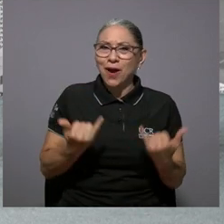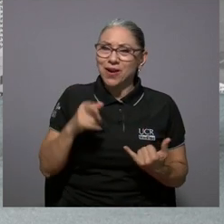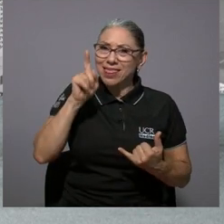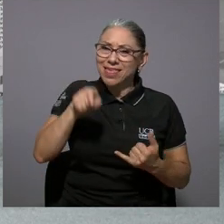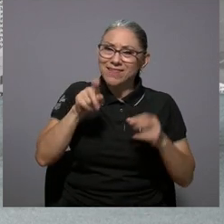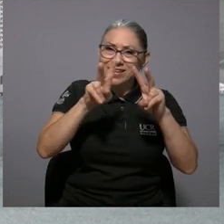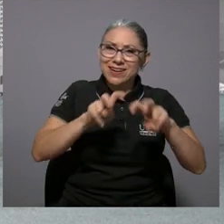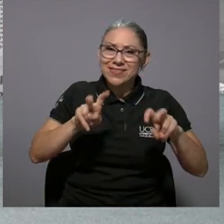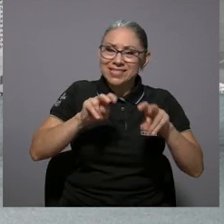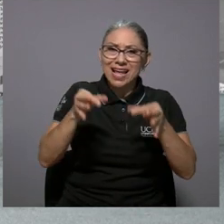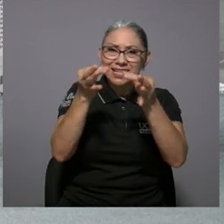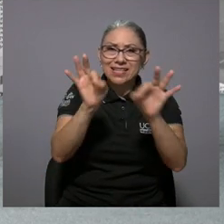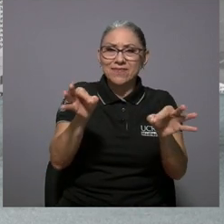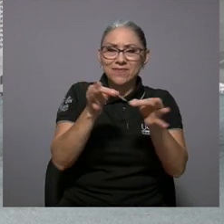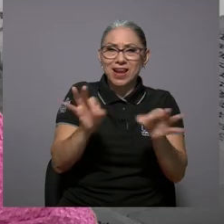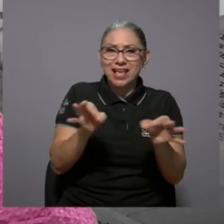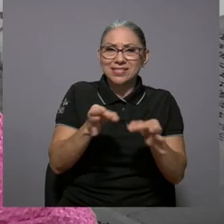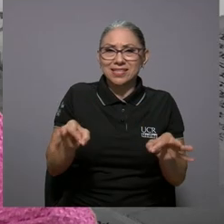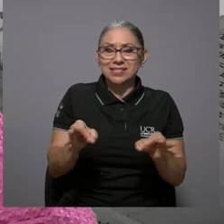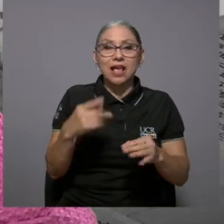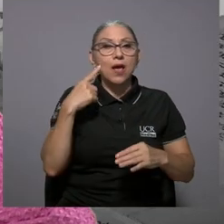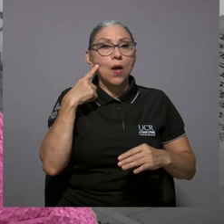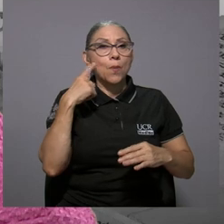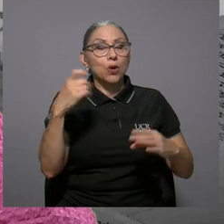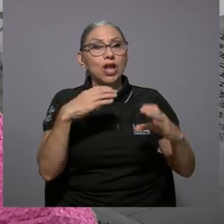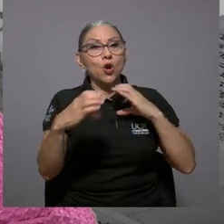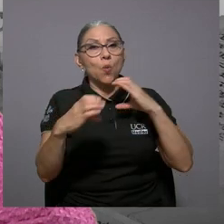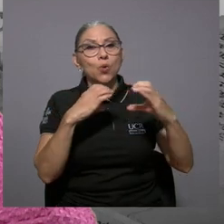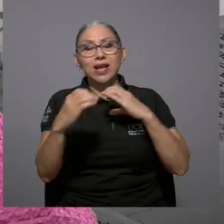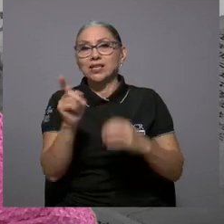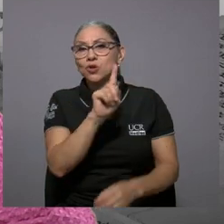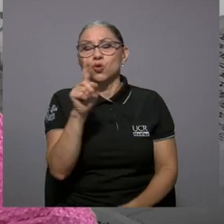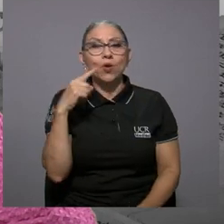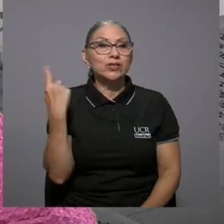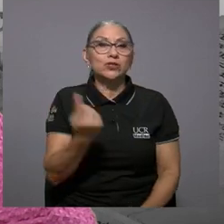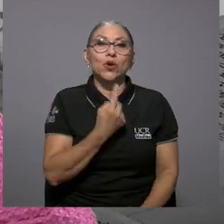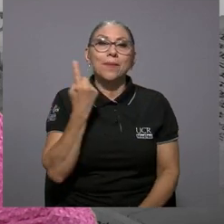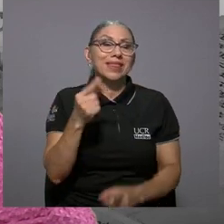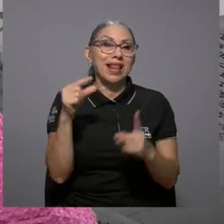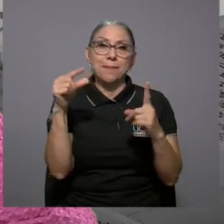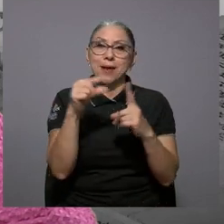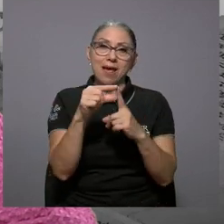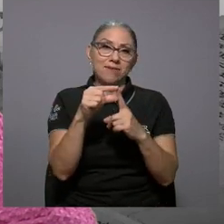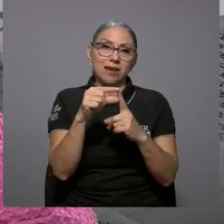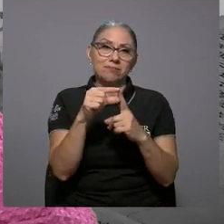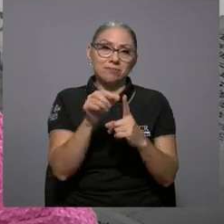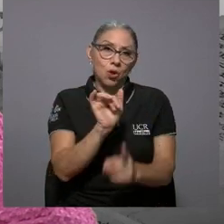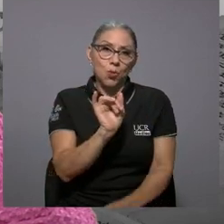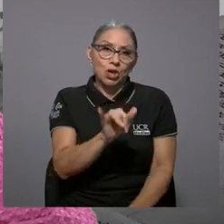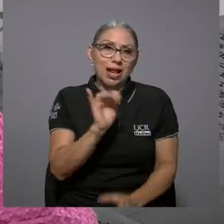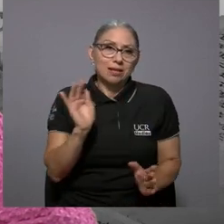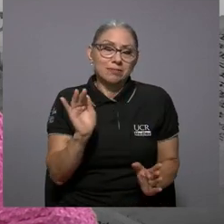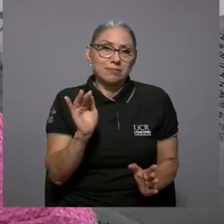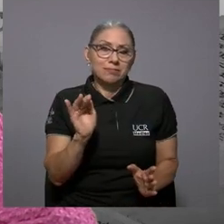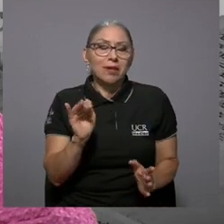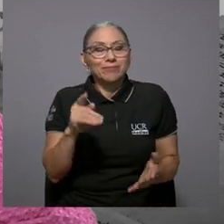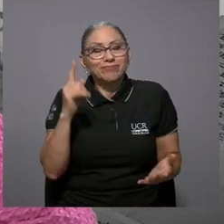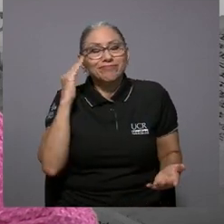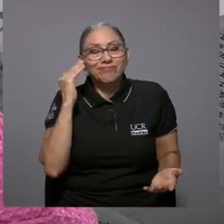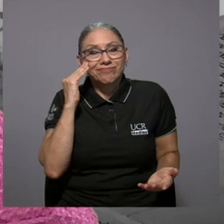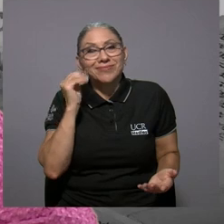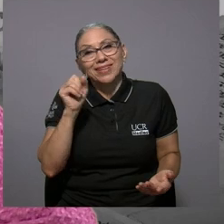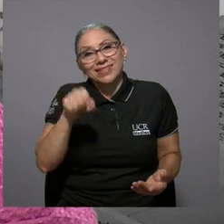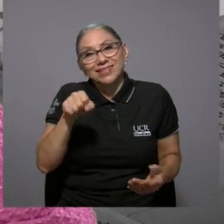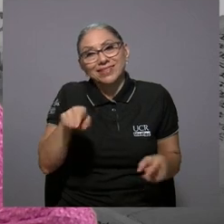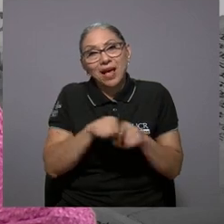revisar esas frases porque la comunicación no es solo la palabra como